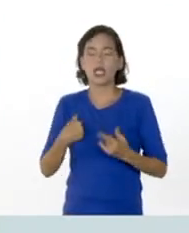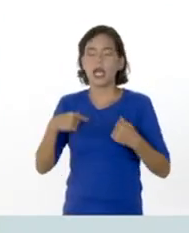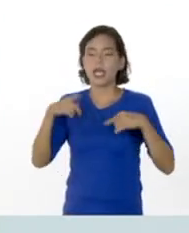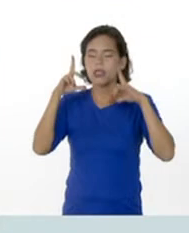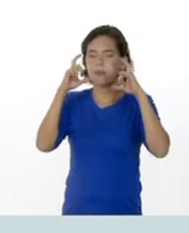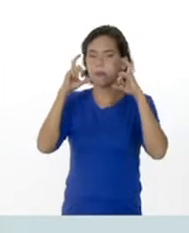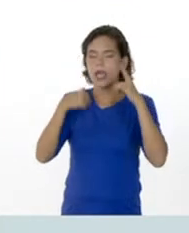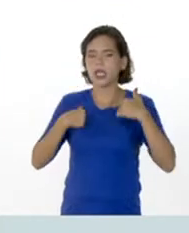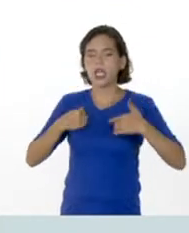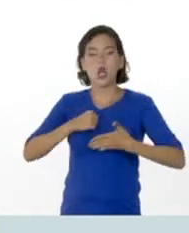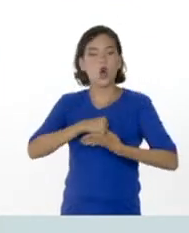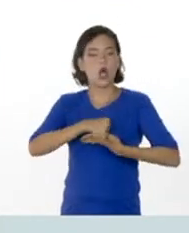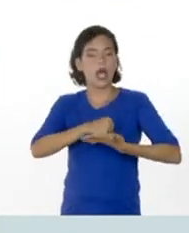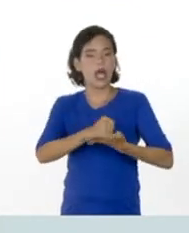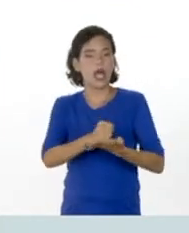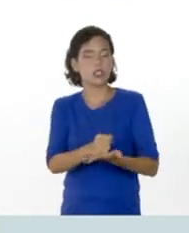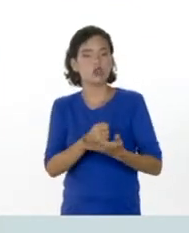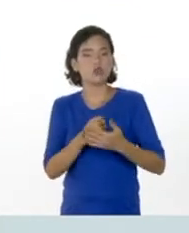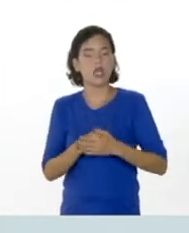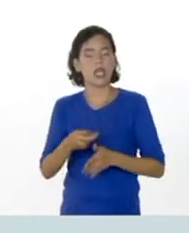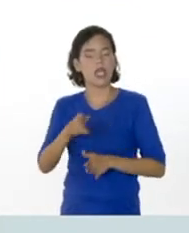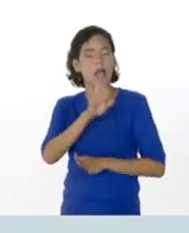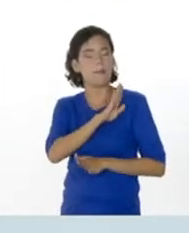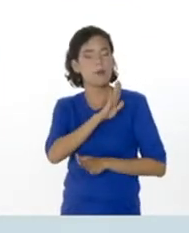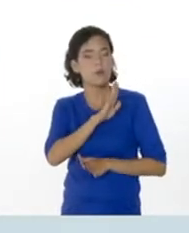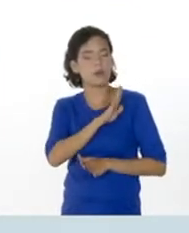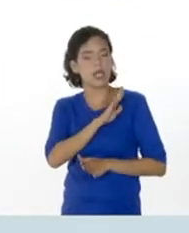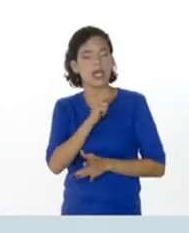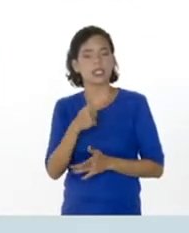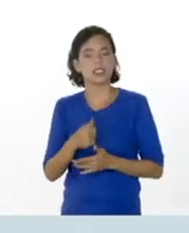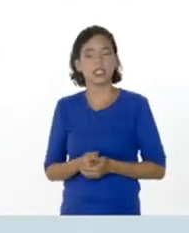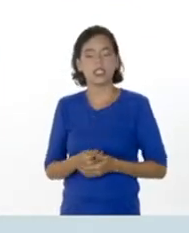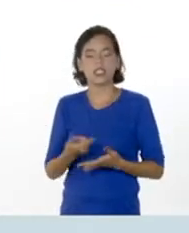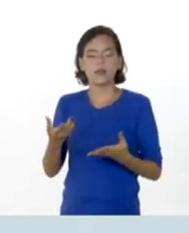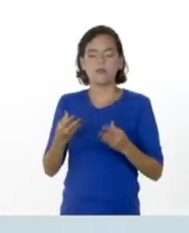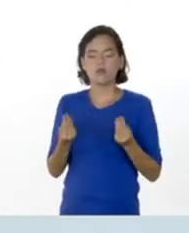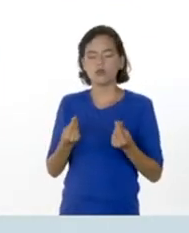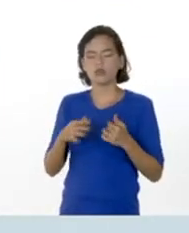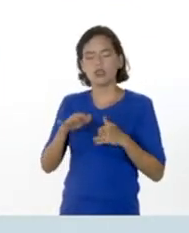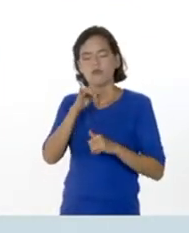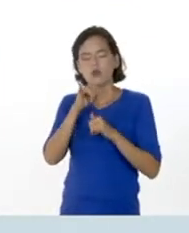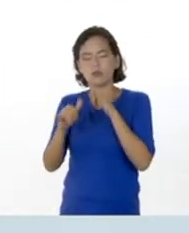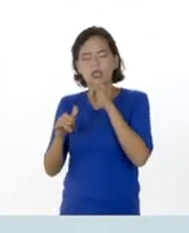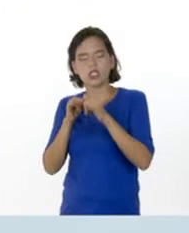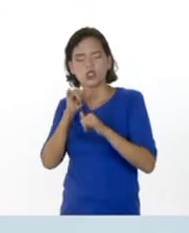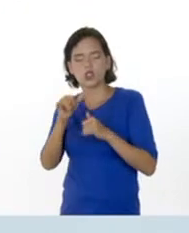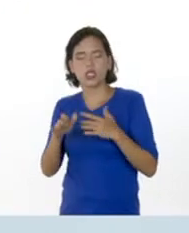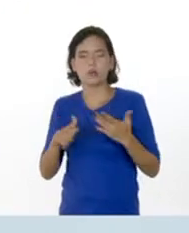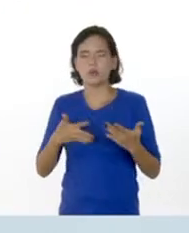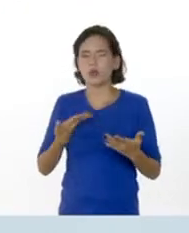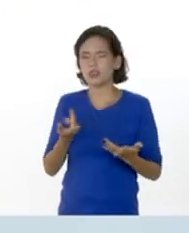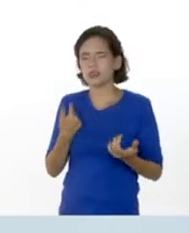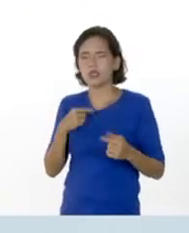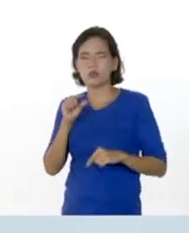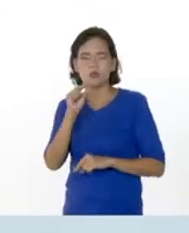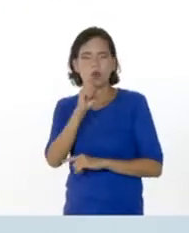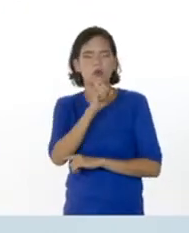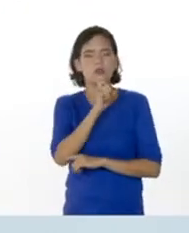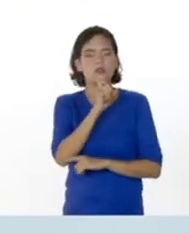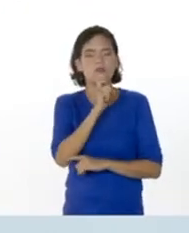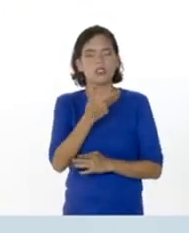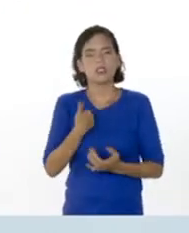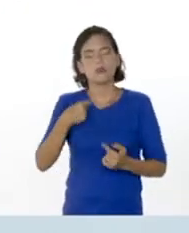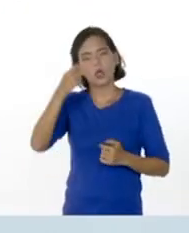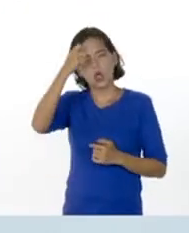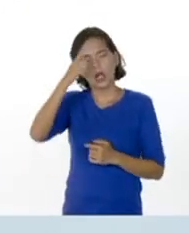contextualizar y apropiarse de mejor manera de ciertos contenidos, que podrían parecer un poco abstractos. Pero en el caso de la